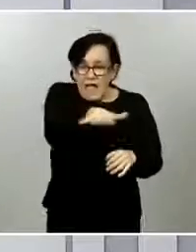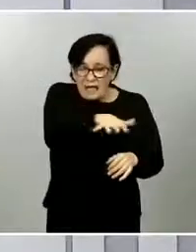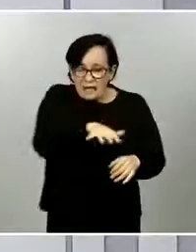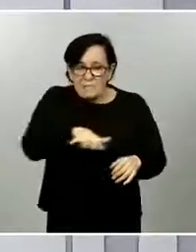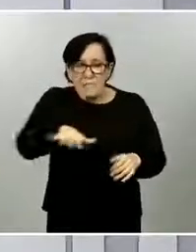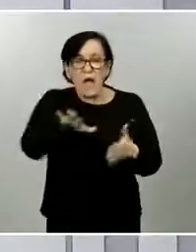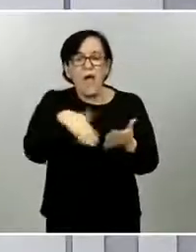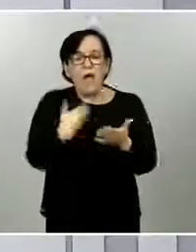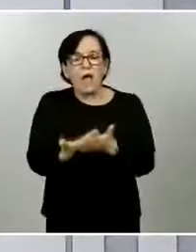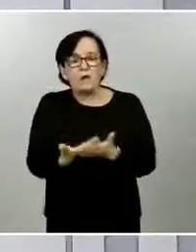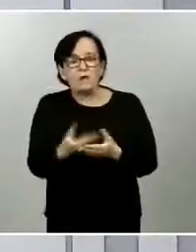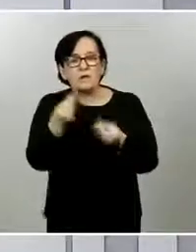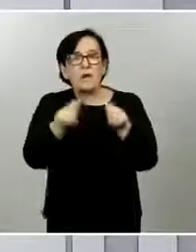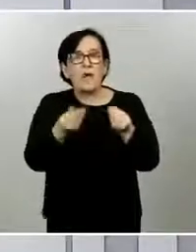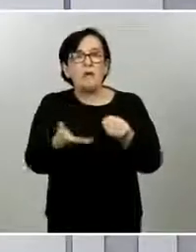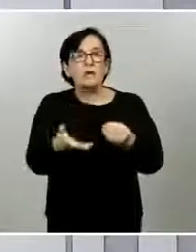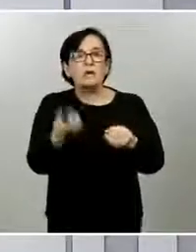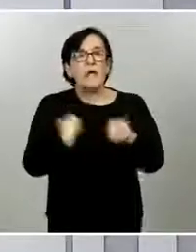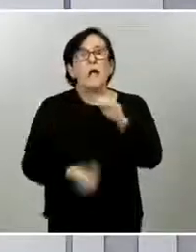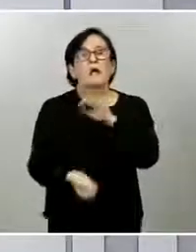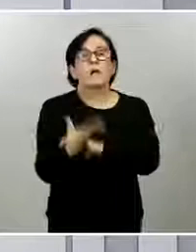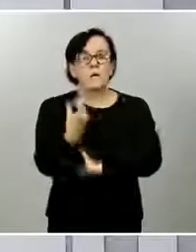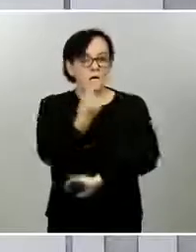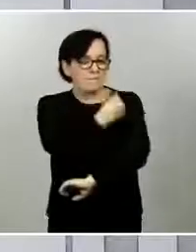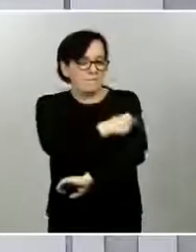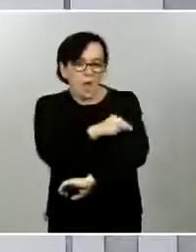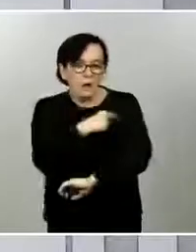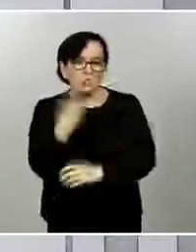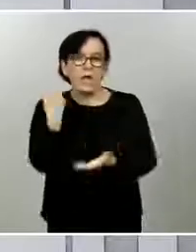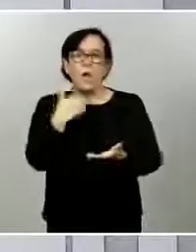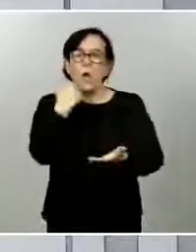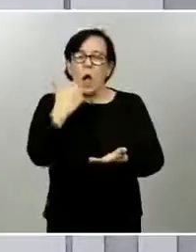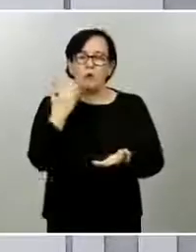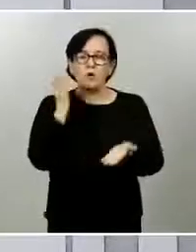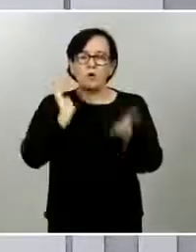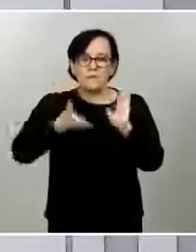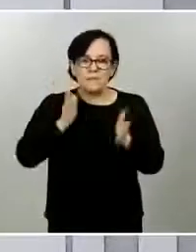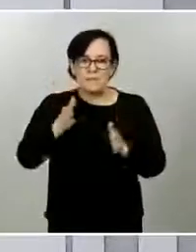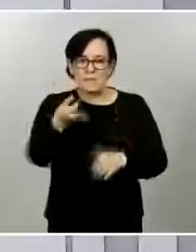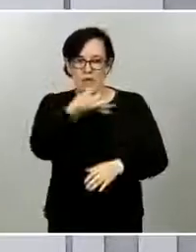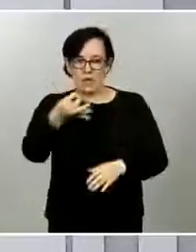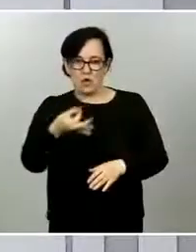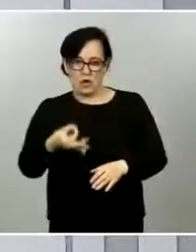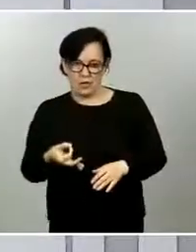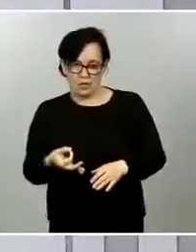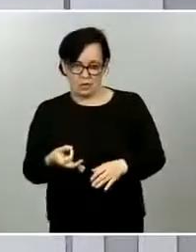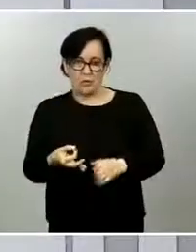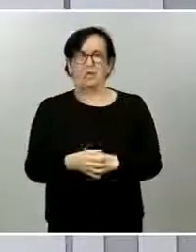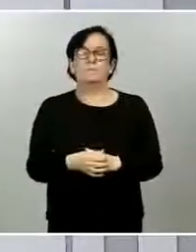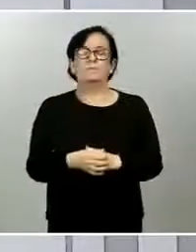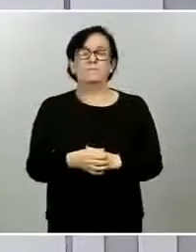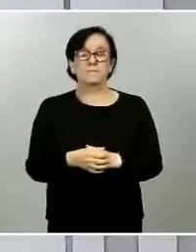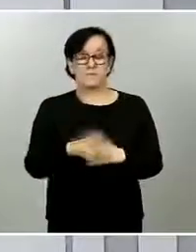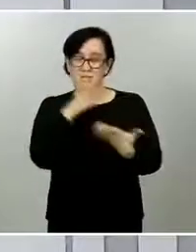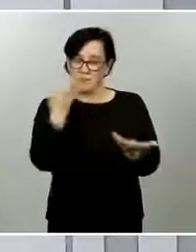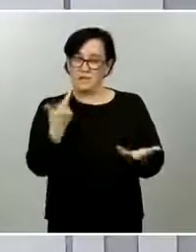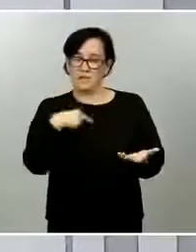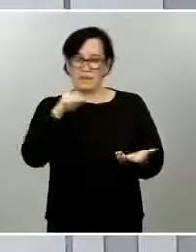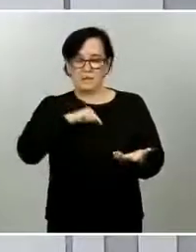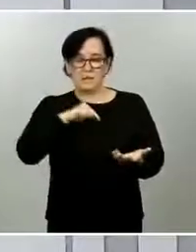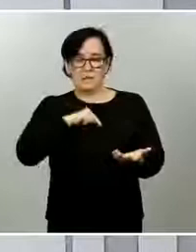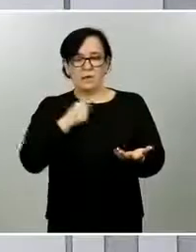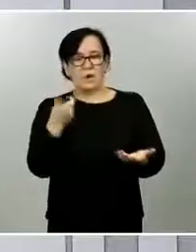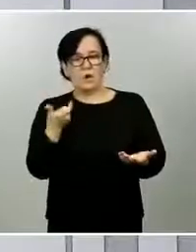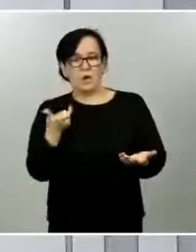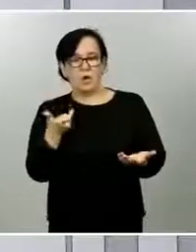de este dato, que el virus va a permanecer con nosotros mucho tiempo, al menos todo ese espacio que hay hasta que dispongamos